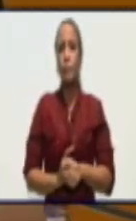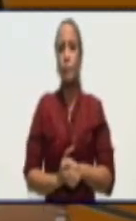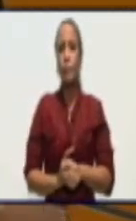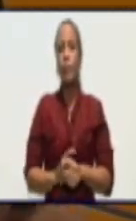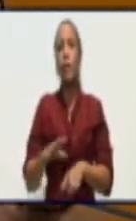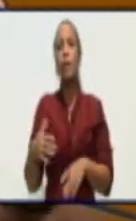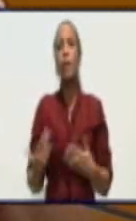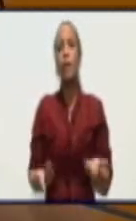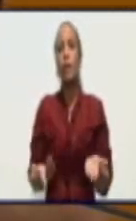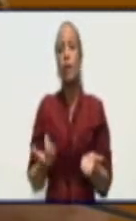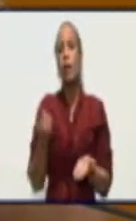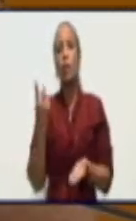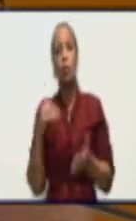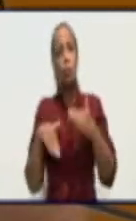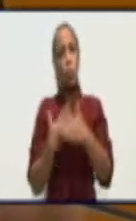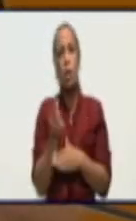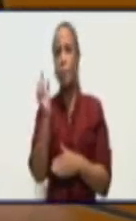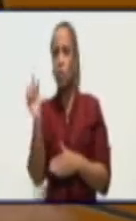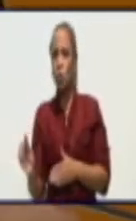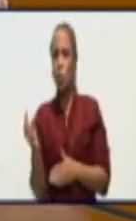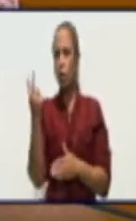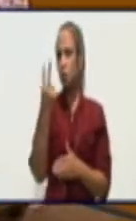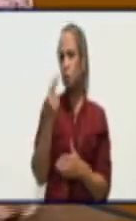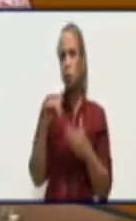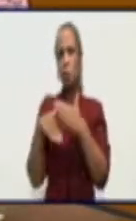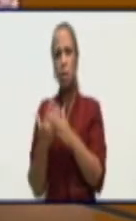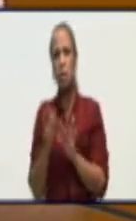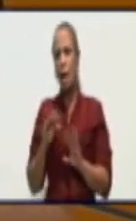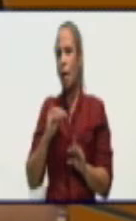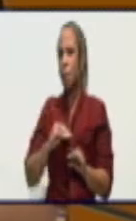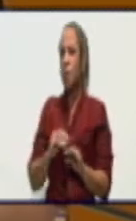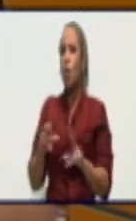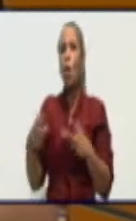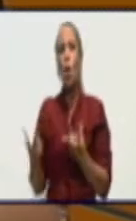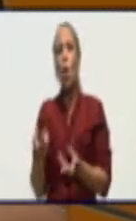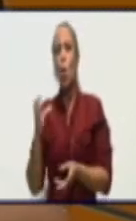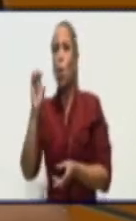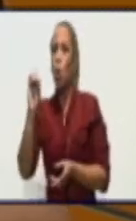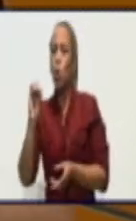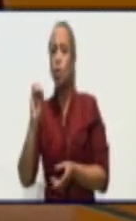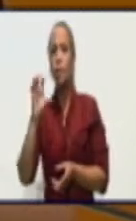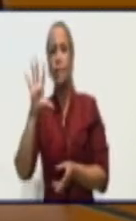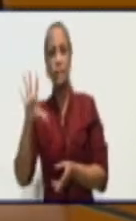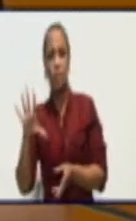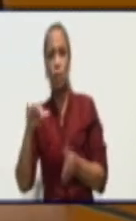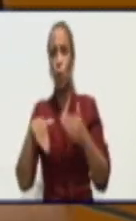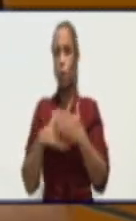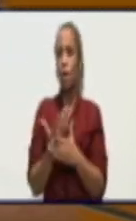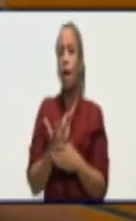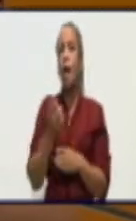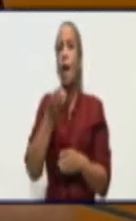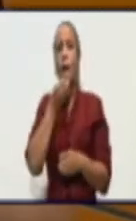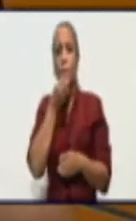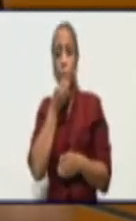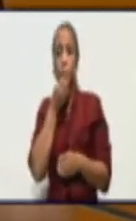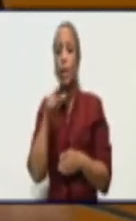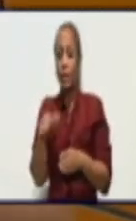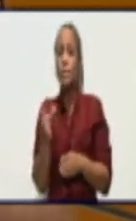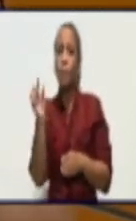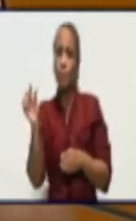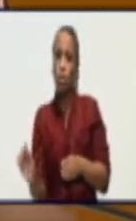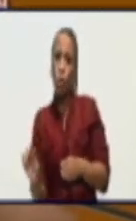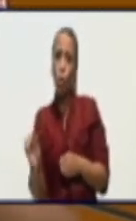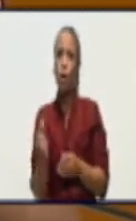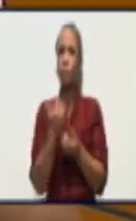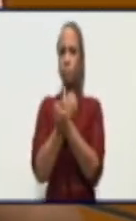dos días o en cinco días por ejemplo en esas personas puede pasar en tres días y puede ser un cuadro más grave y